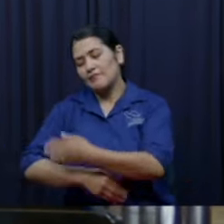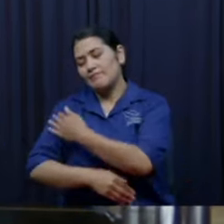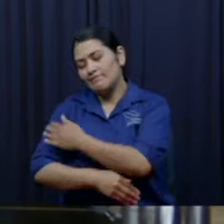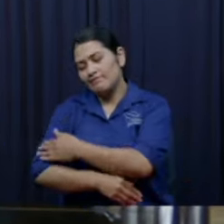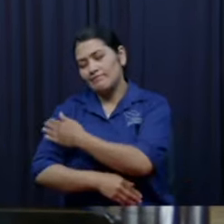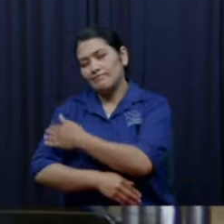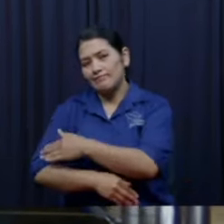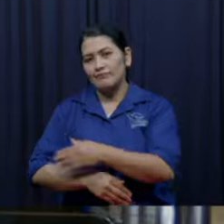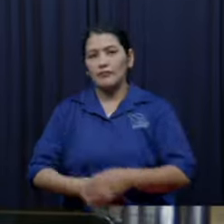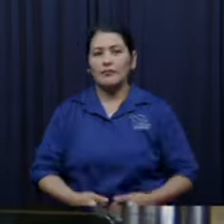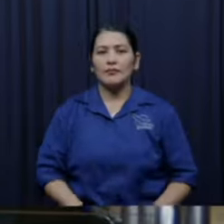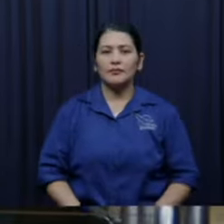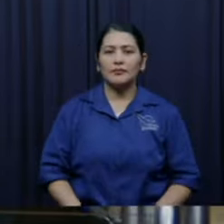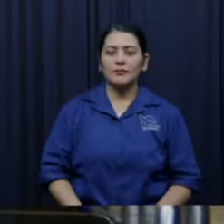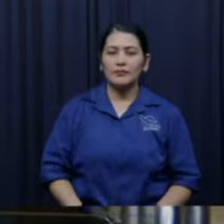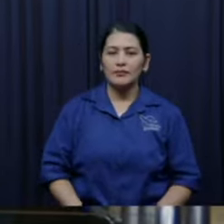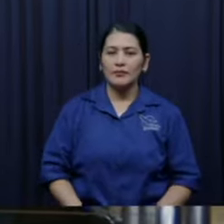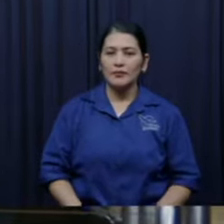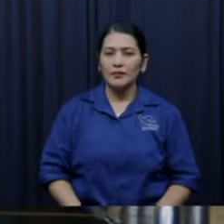nieto